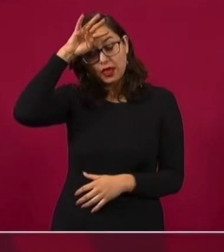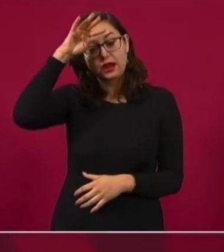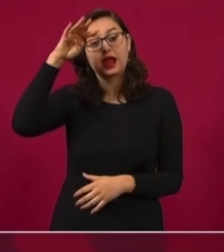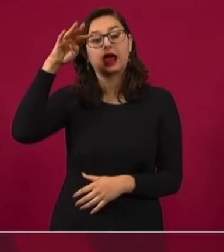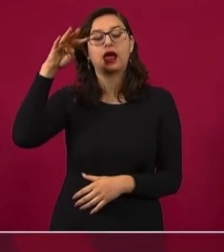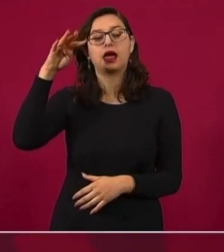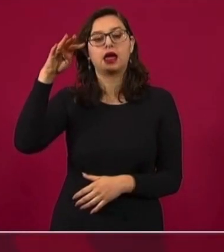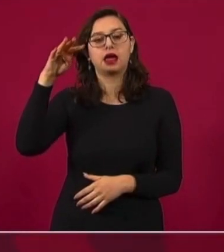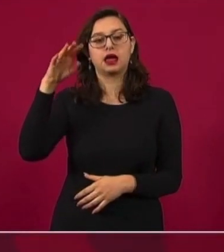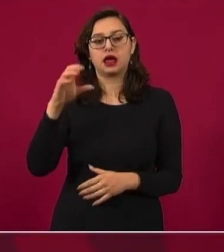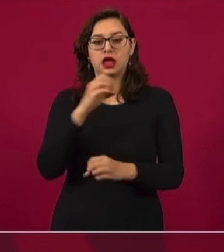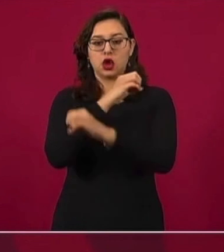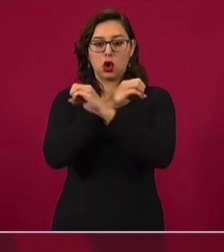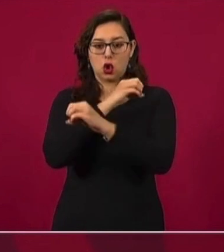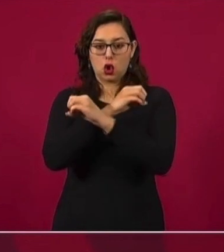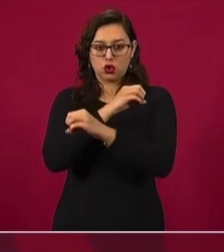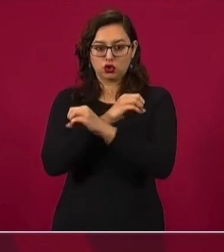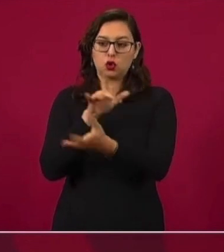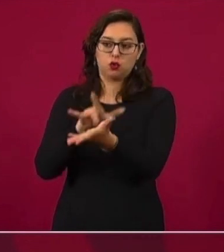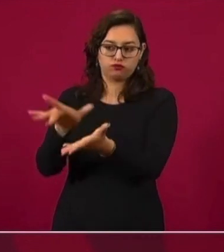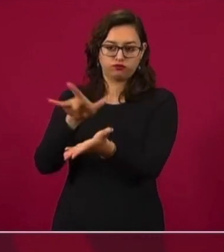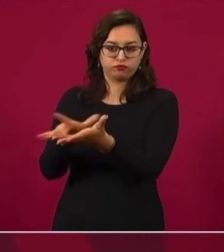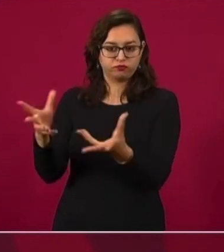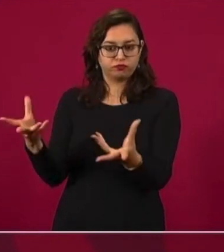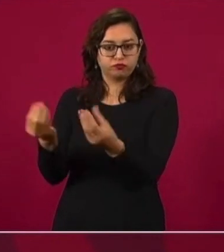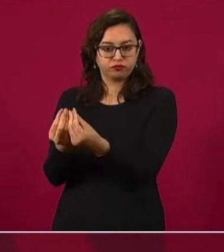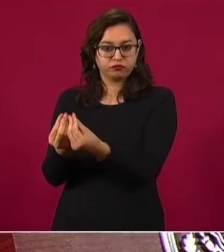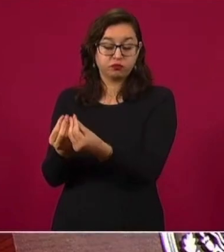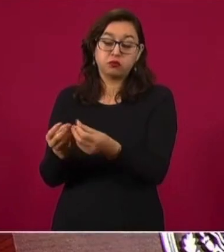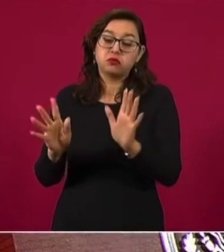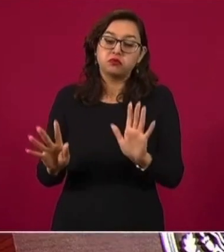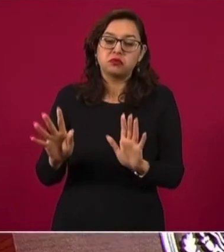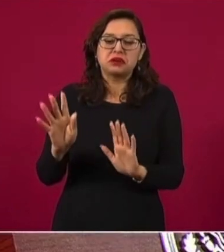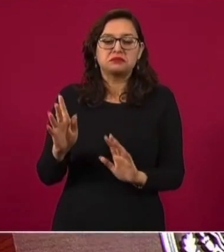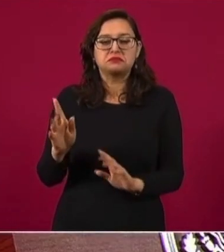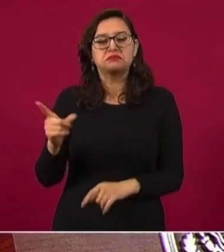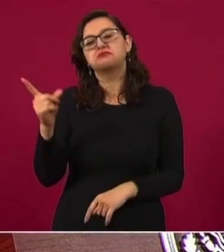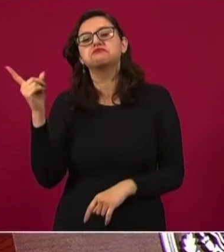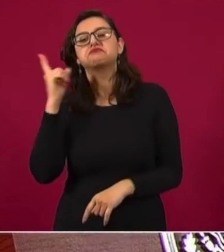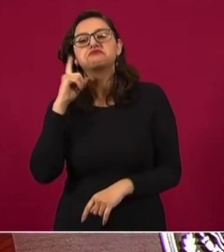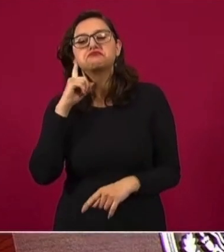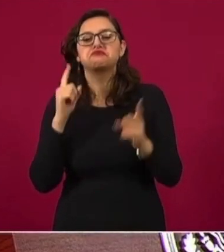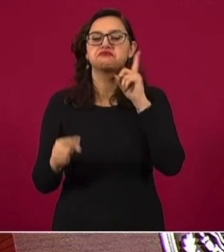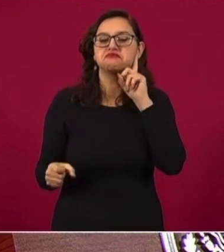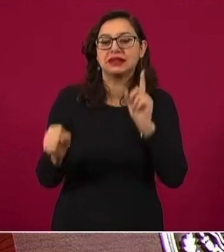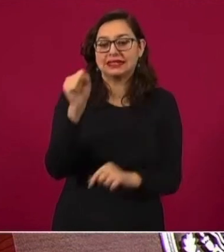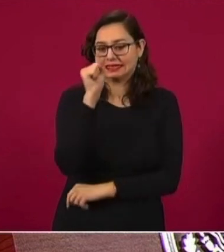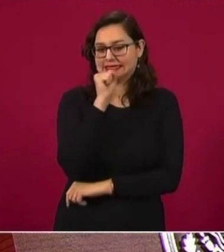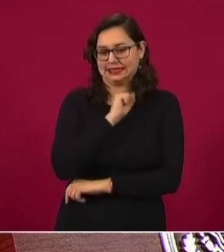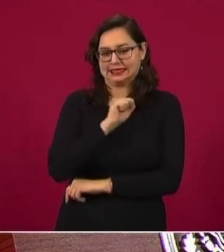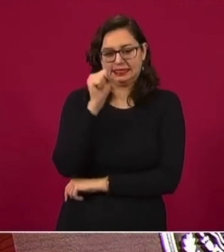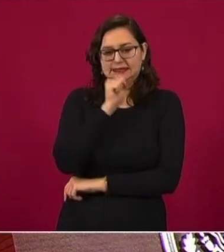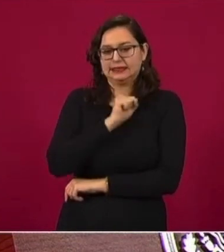Oxxo, de FEMSA, nada de eso está demostrado, pero sí